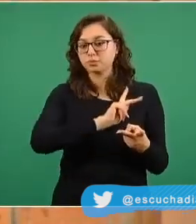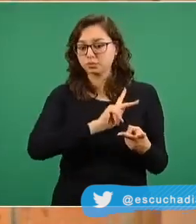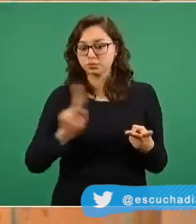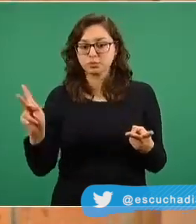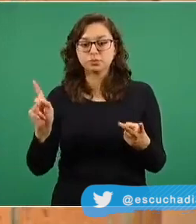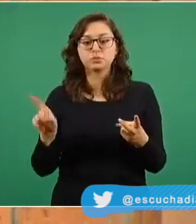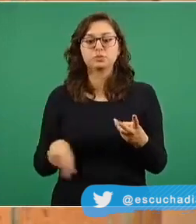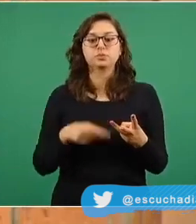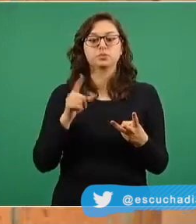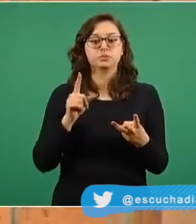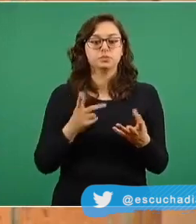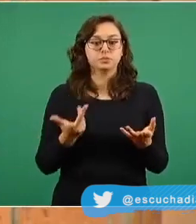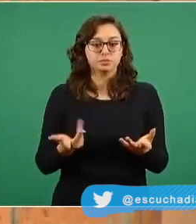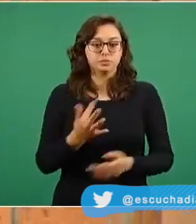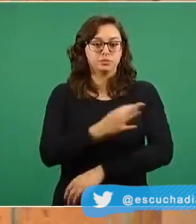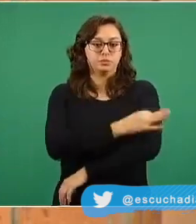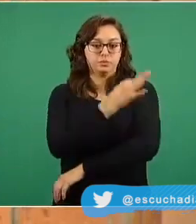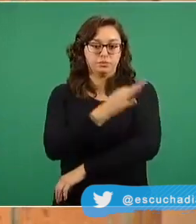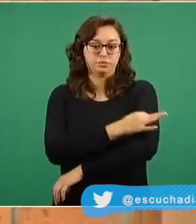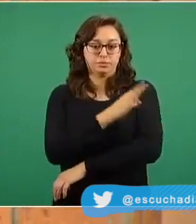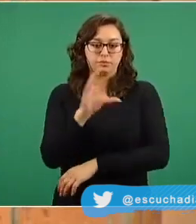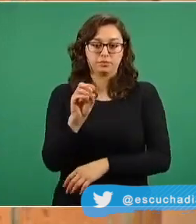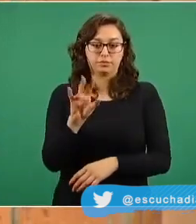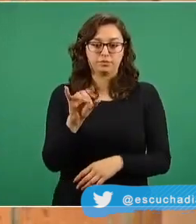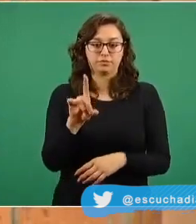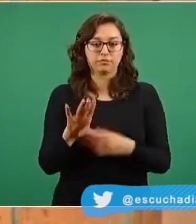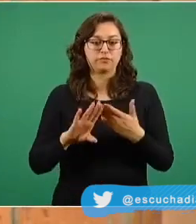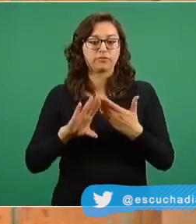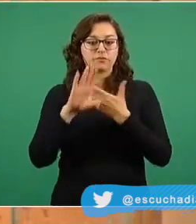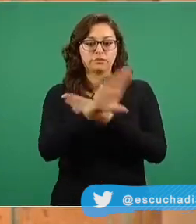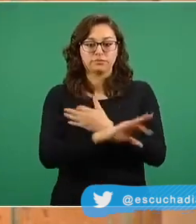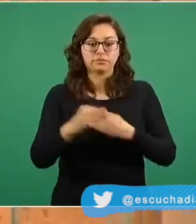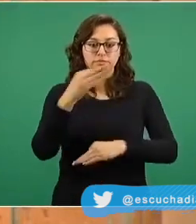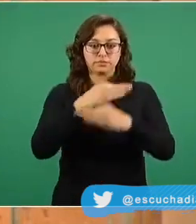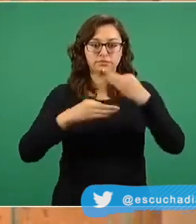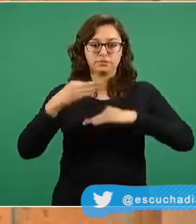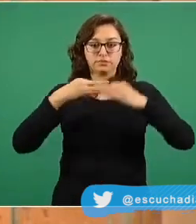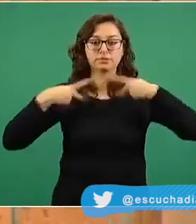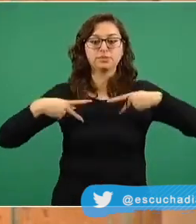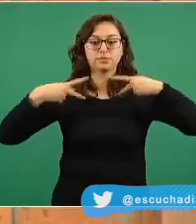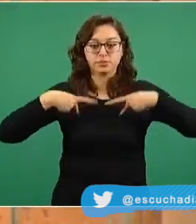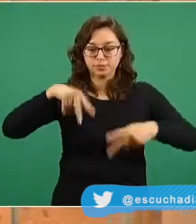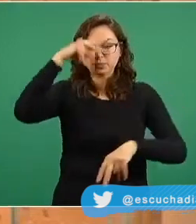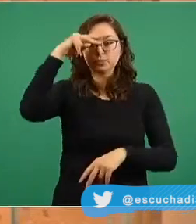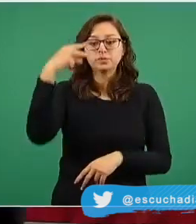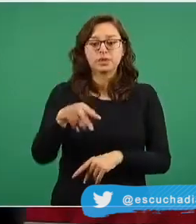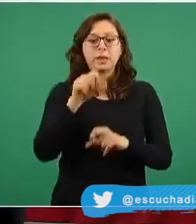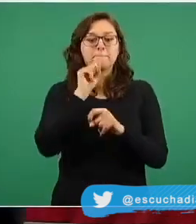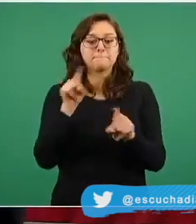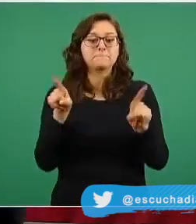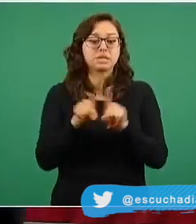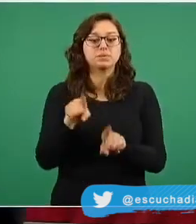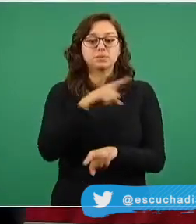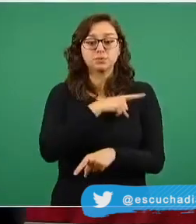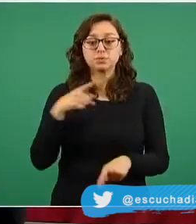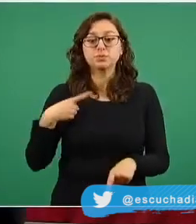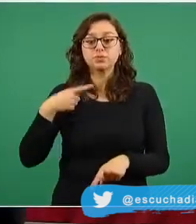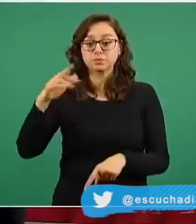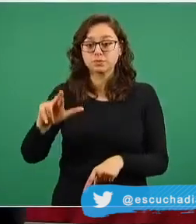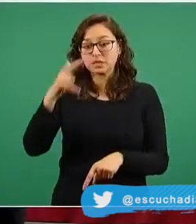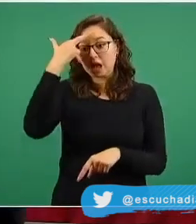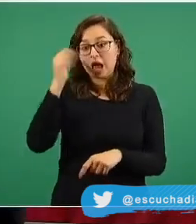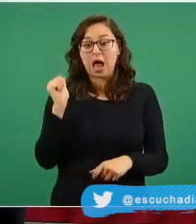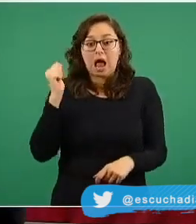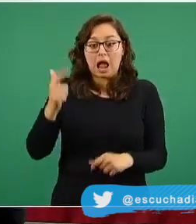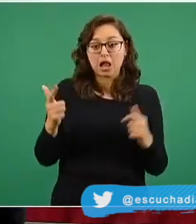con las vacunas contra COVID toda la población mexicana y recordamos también para que no haya confusión